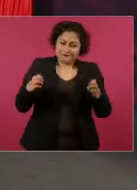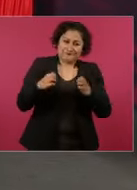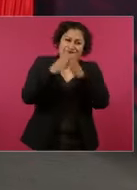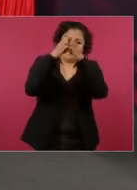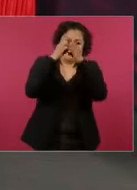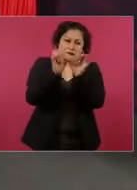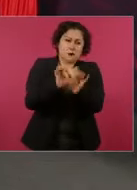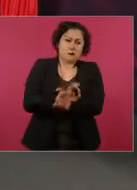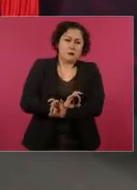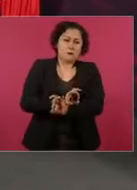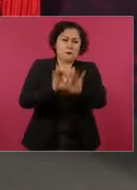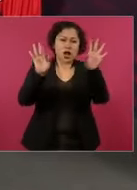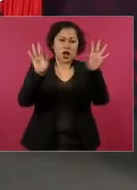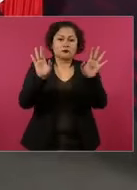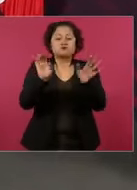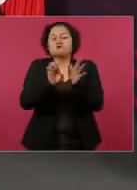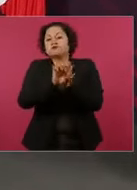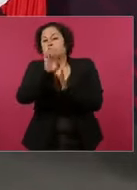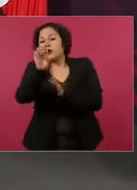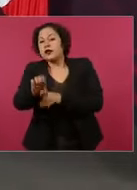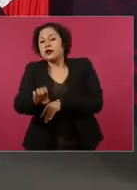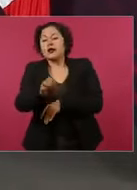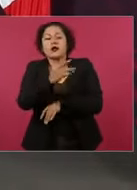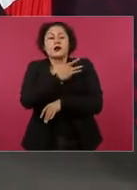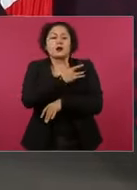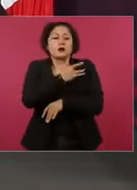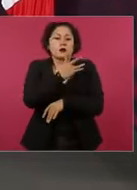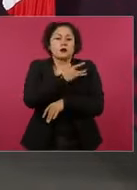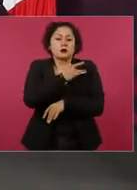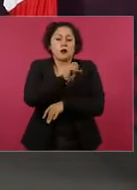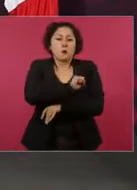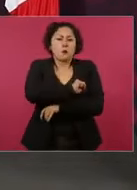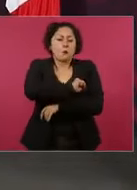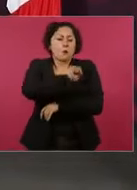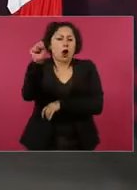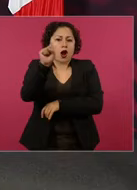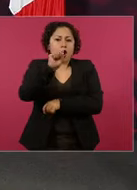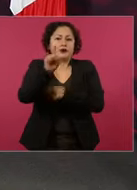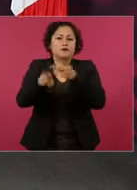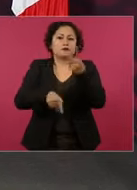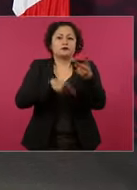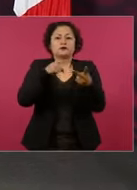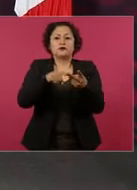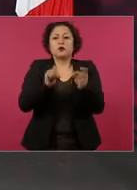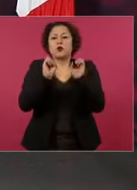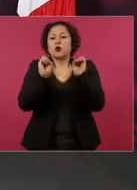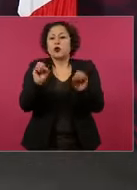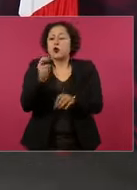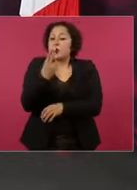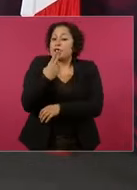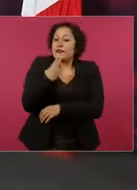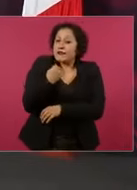infartos, enfermedades de diabetes y cáncer,